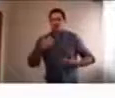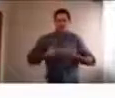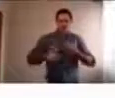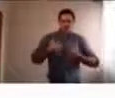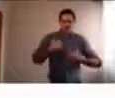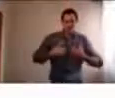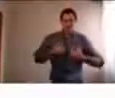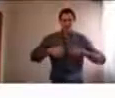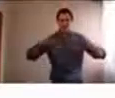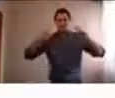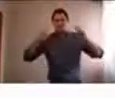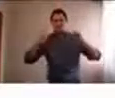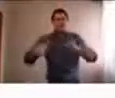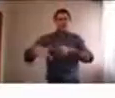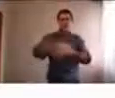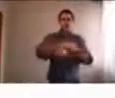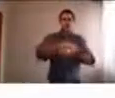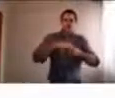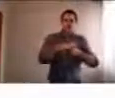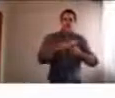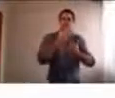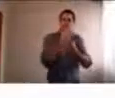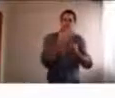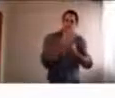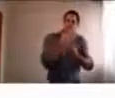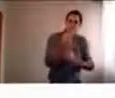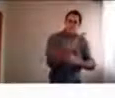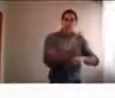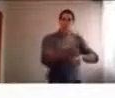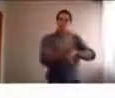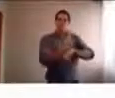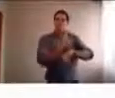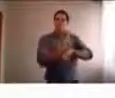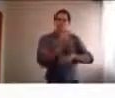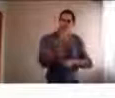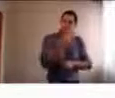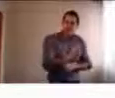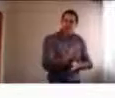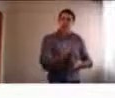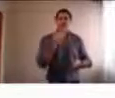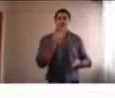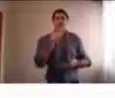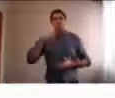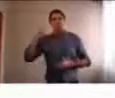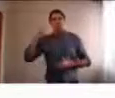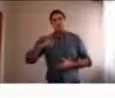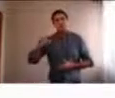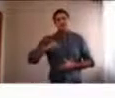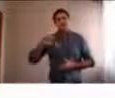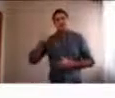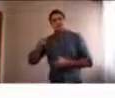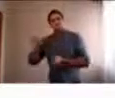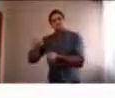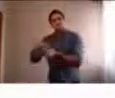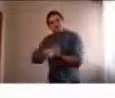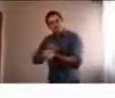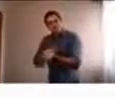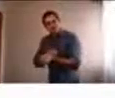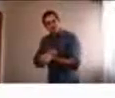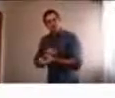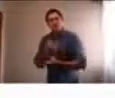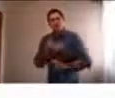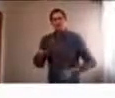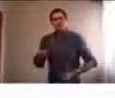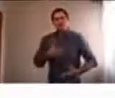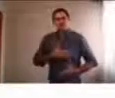tenía que ver con el contexto escuela y los docentes, y lo que tenía que ver con los padres, porque sentían que tenían que, de alguna